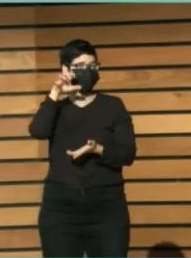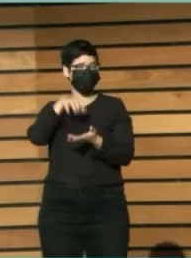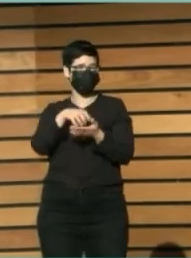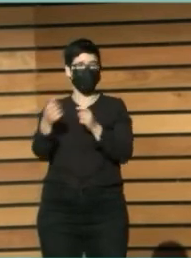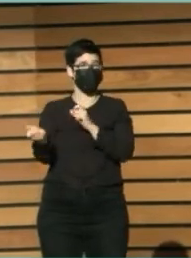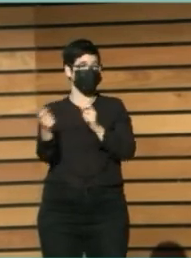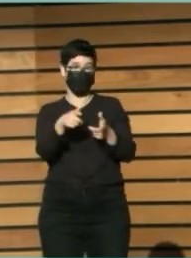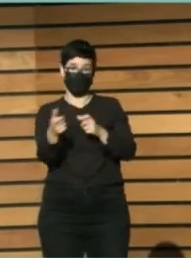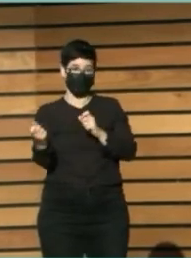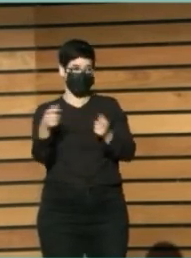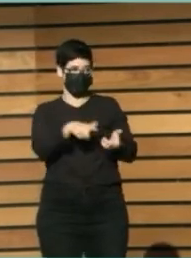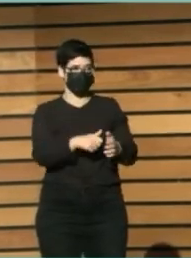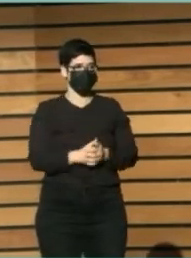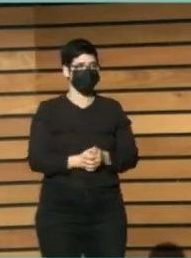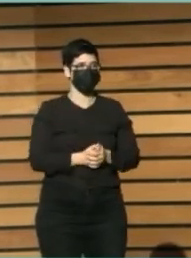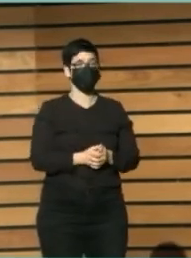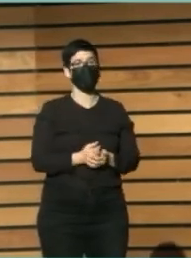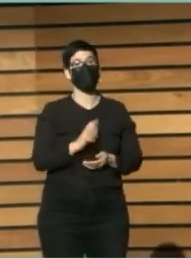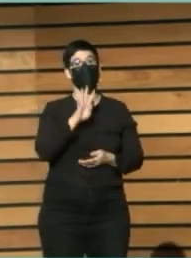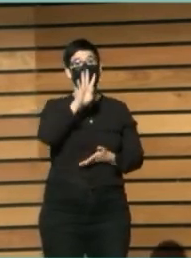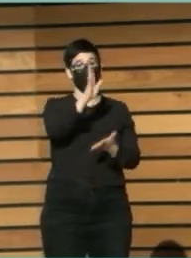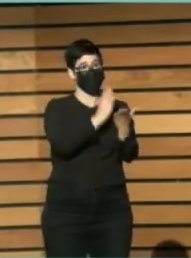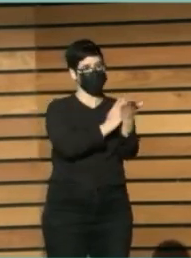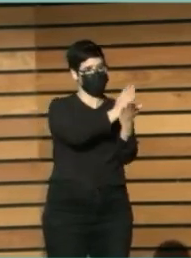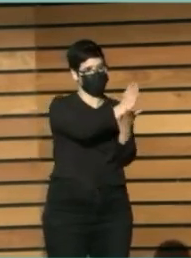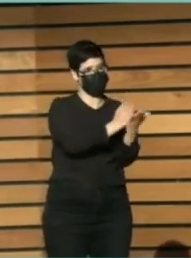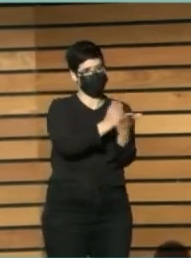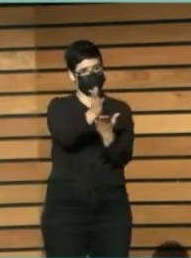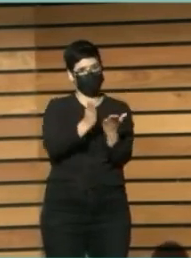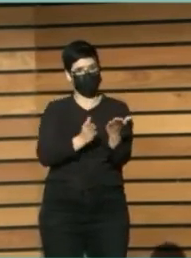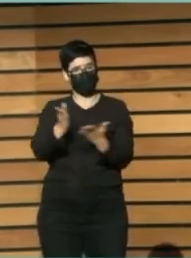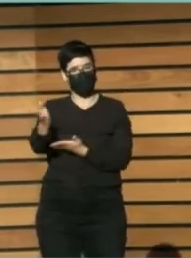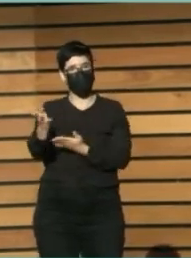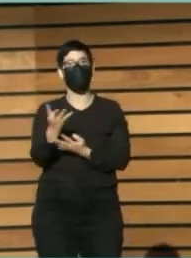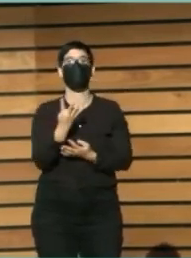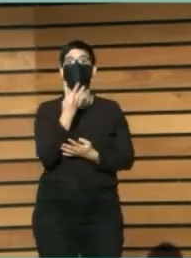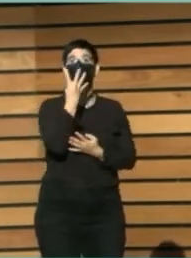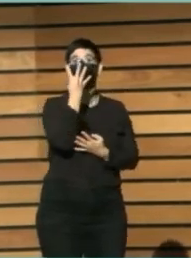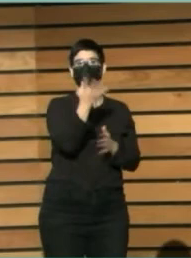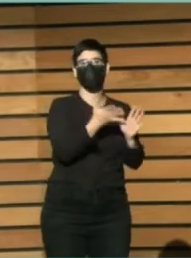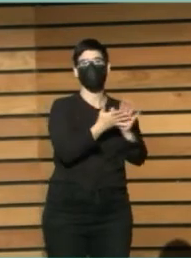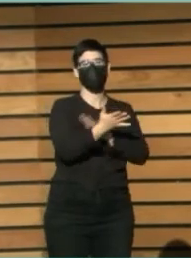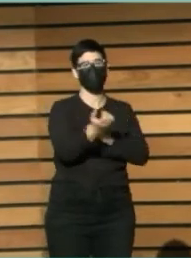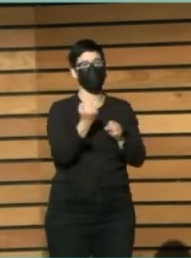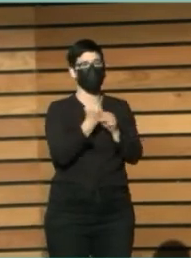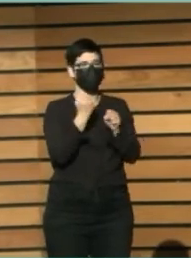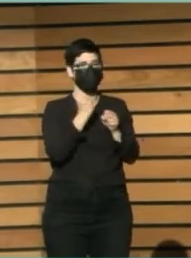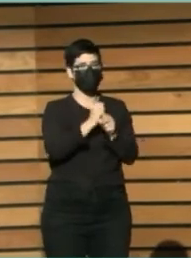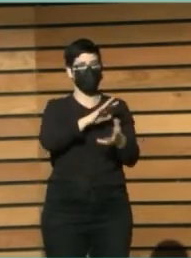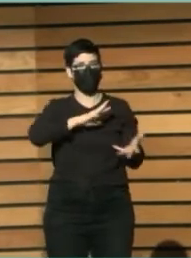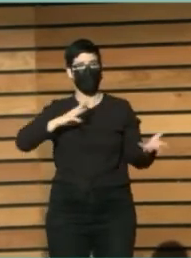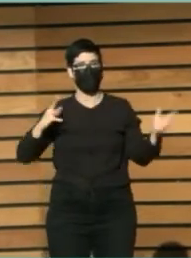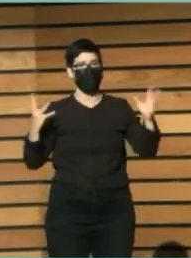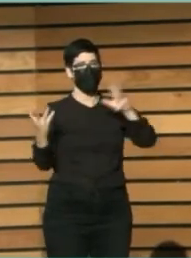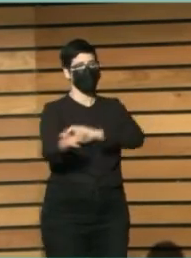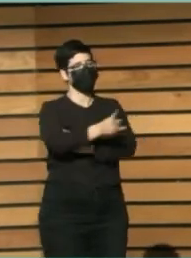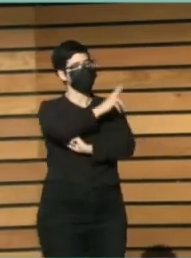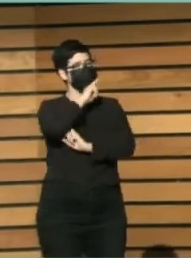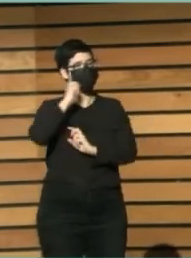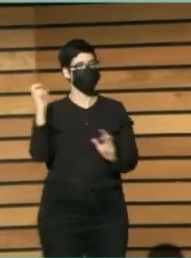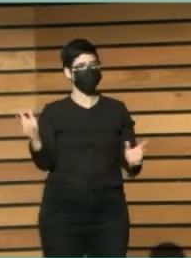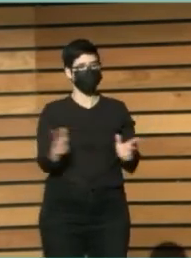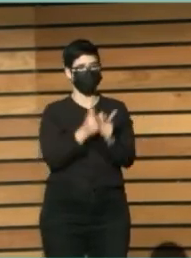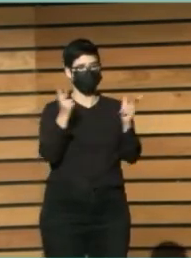si os fijáis, aquí hay cuatro ejes, que son los ejes a través de los cuales trabajamos la transformación y el valor social. Que son la